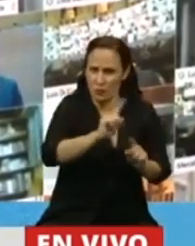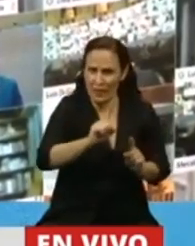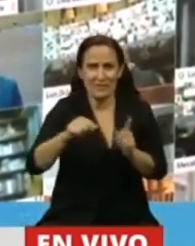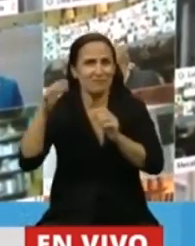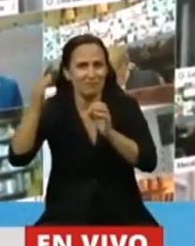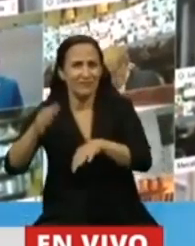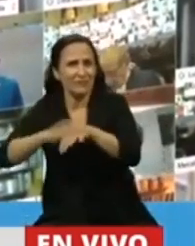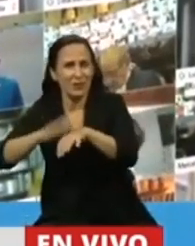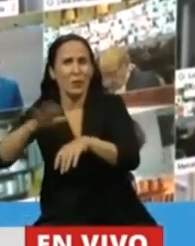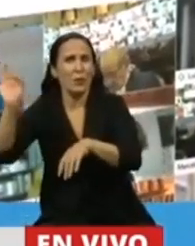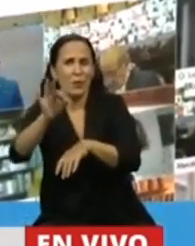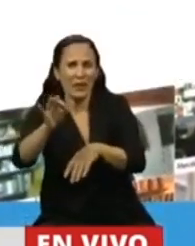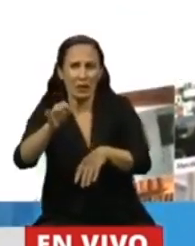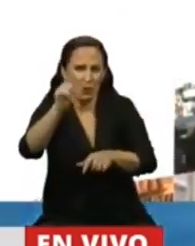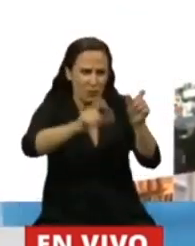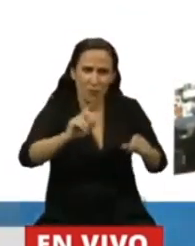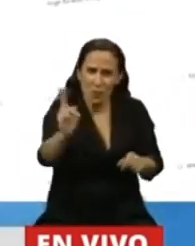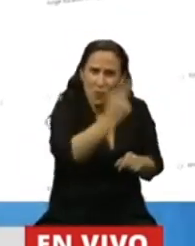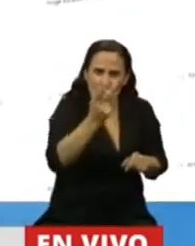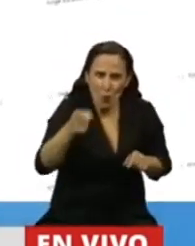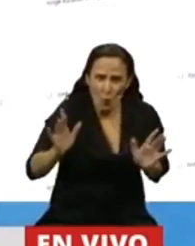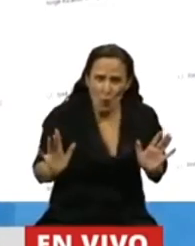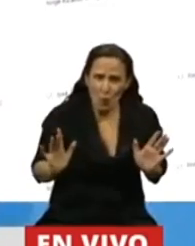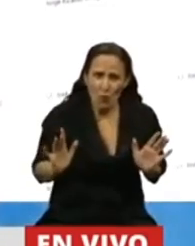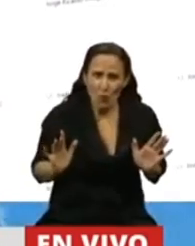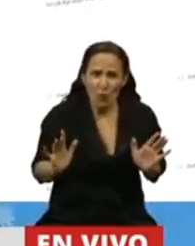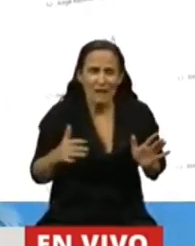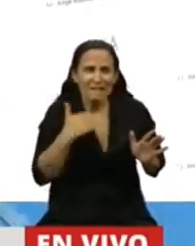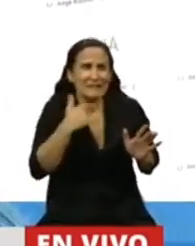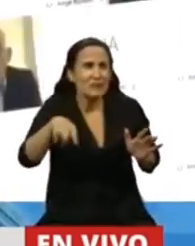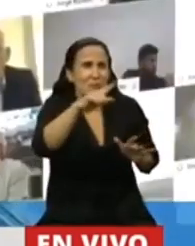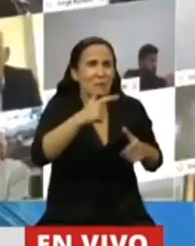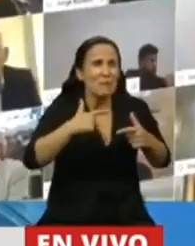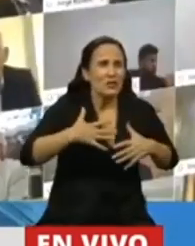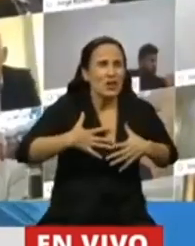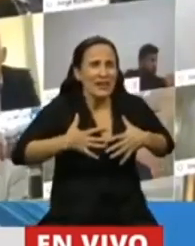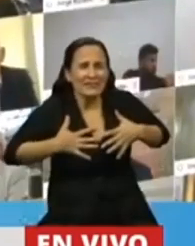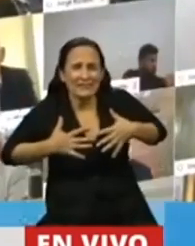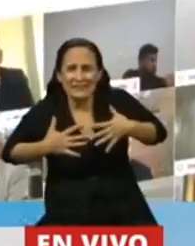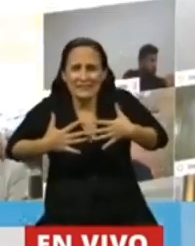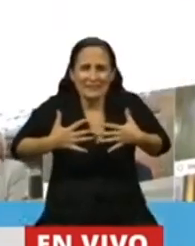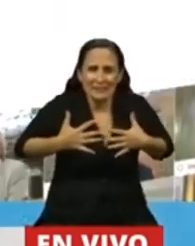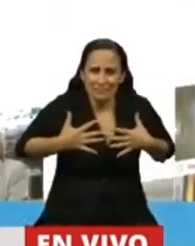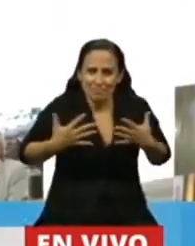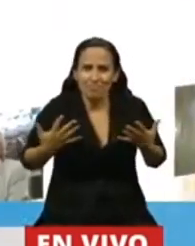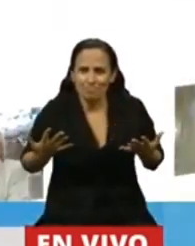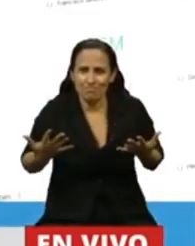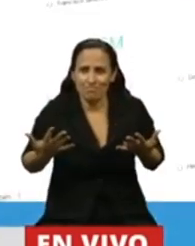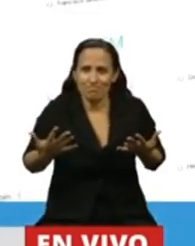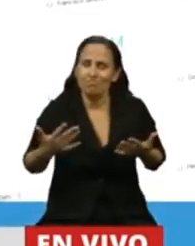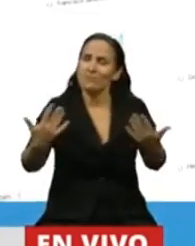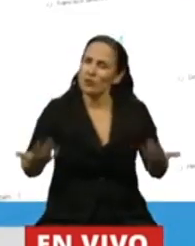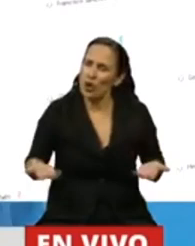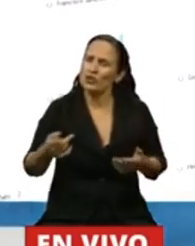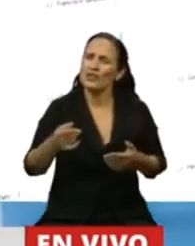que mata. Que no se sabe cuánta incertidumbre crea. Entonces, cuando uno le